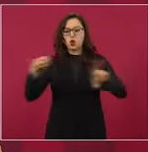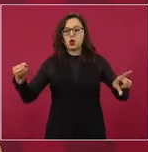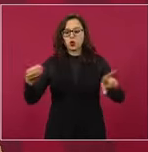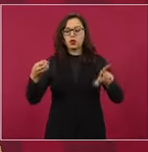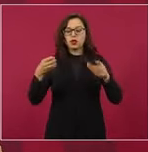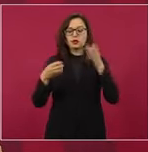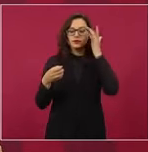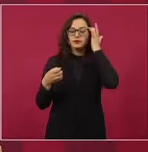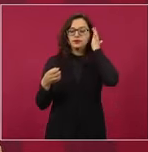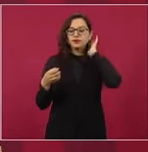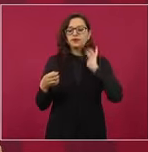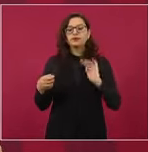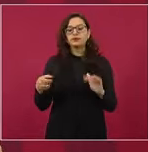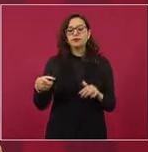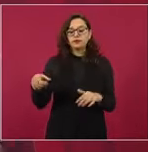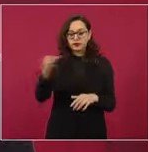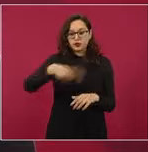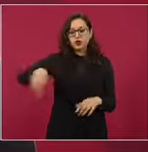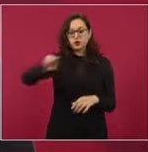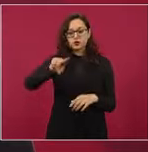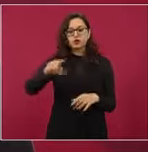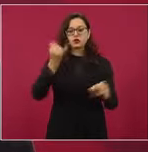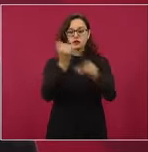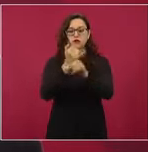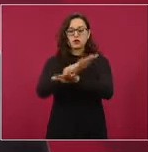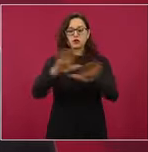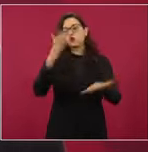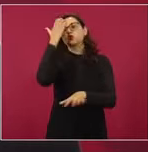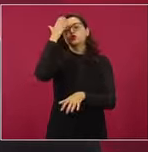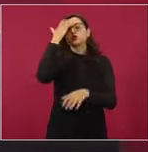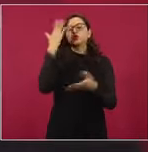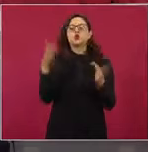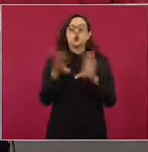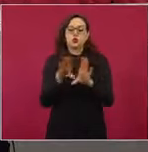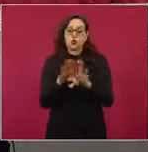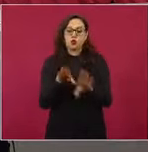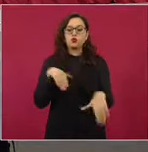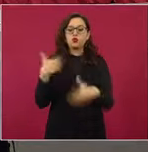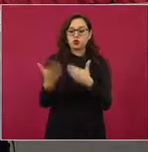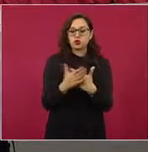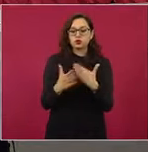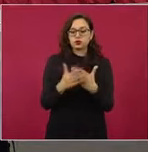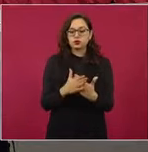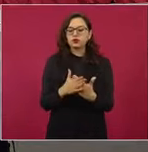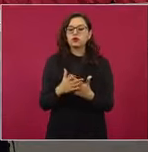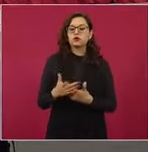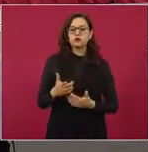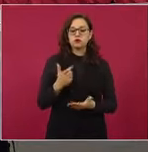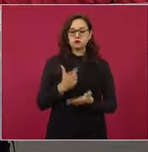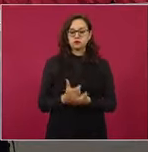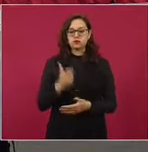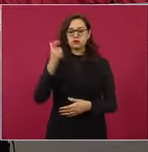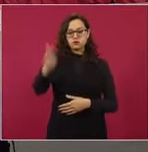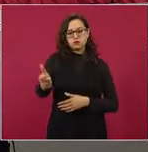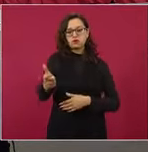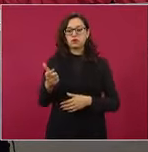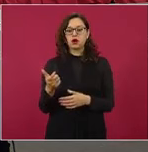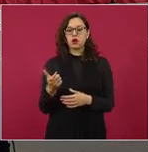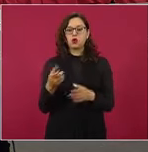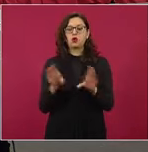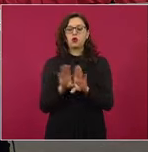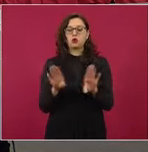que sepan exactamente cuándo van a recibir sus pagos.